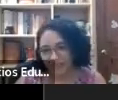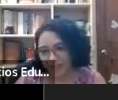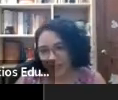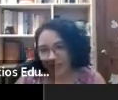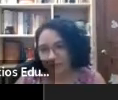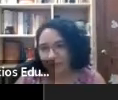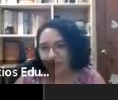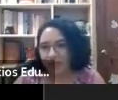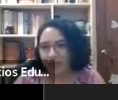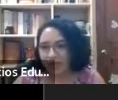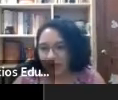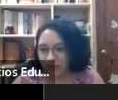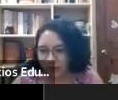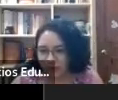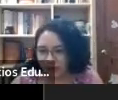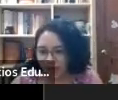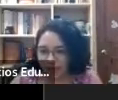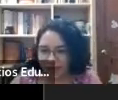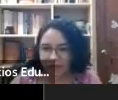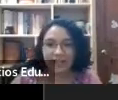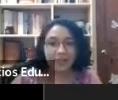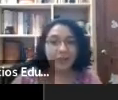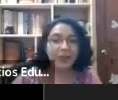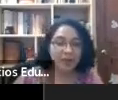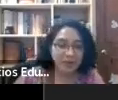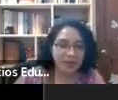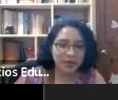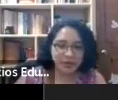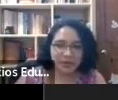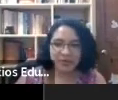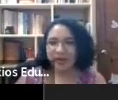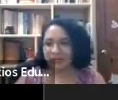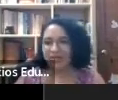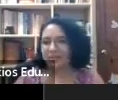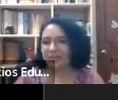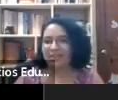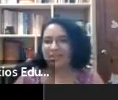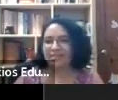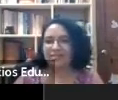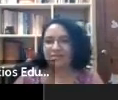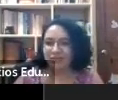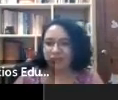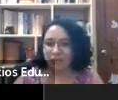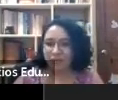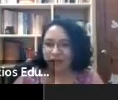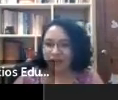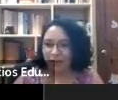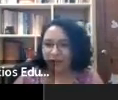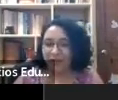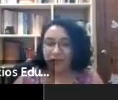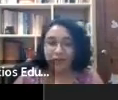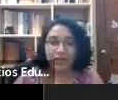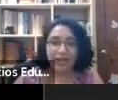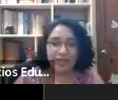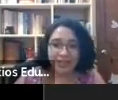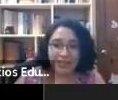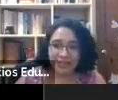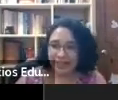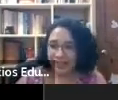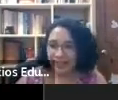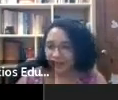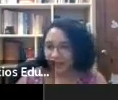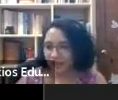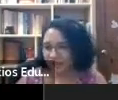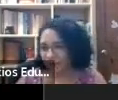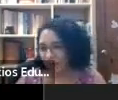bálsamo de amor te felicita, de Judito Ortega, ya me leí tu libro, muy bueno, muy práctico, o que ya tenemos ahí una muy buena recomendación,